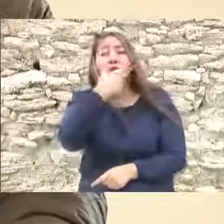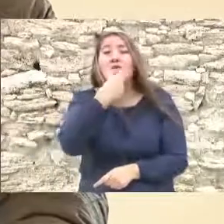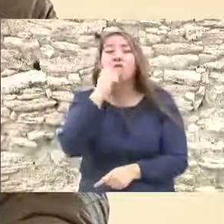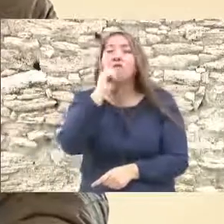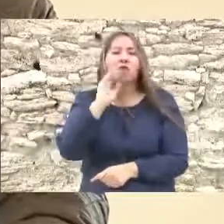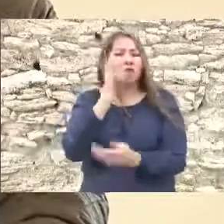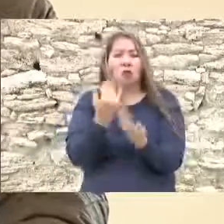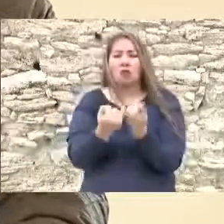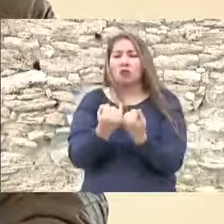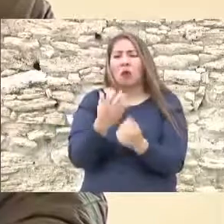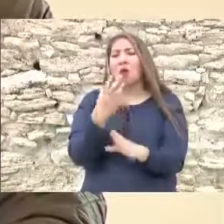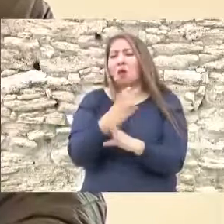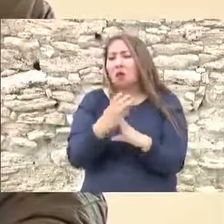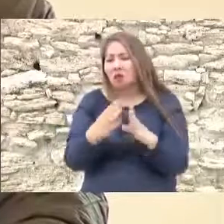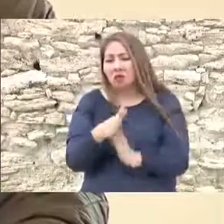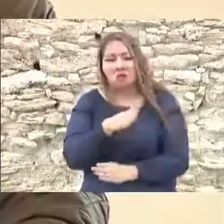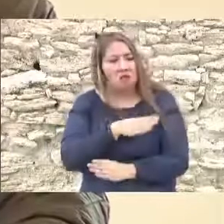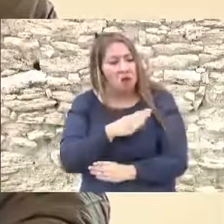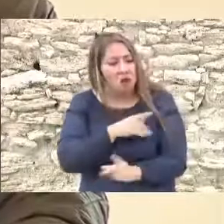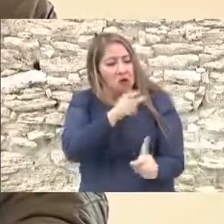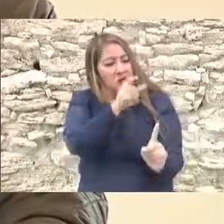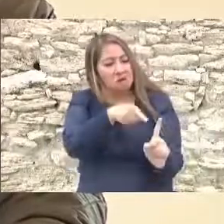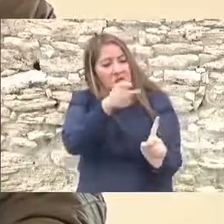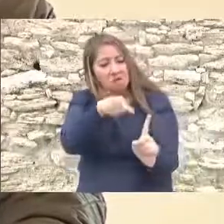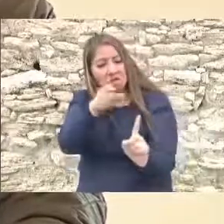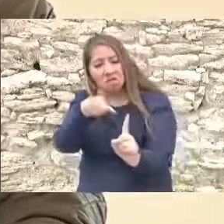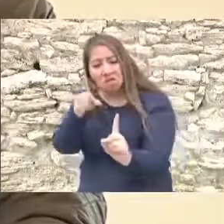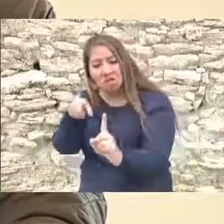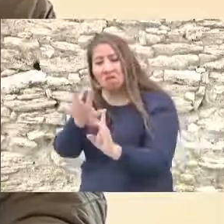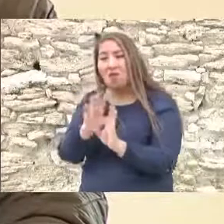cosas buenas y también